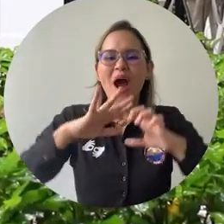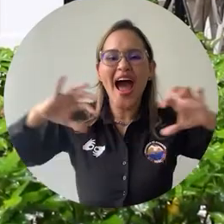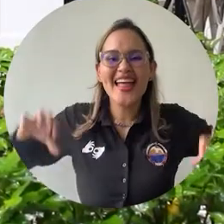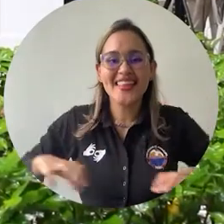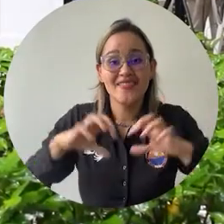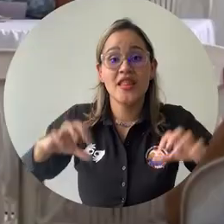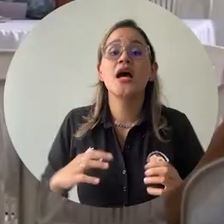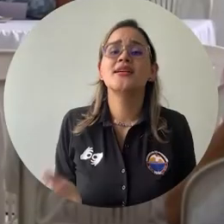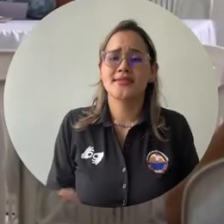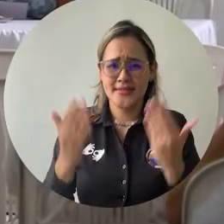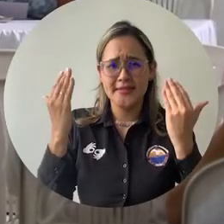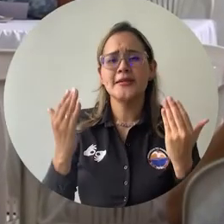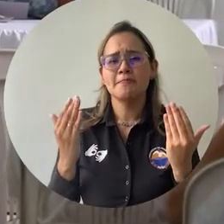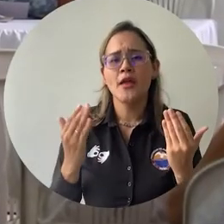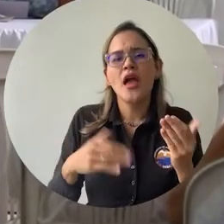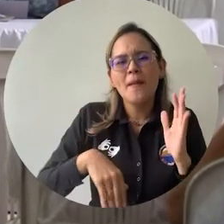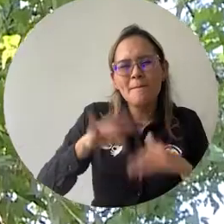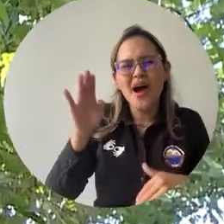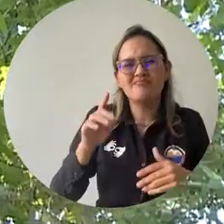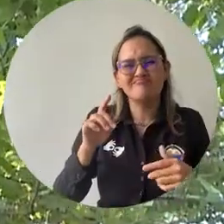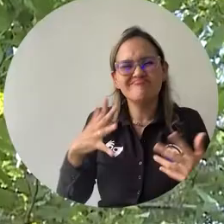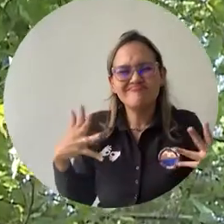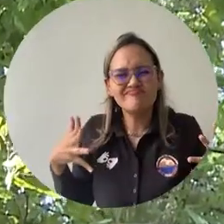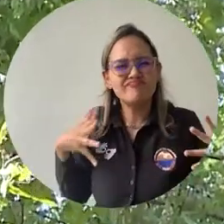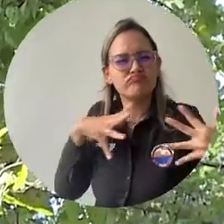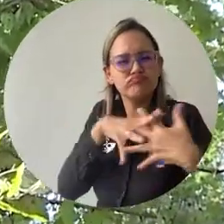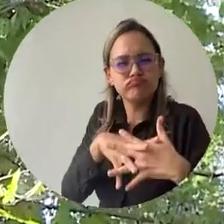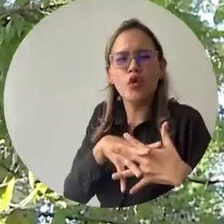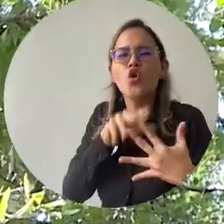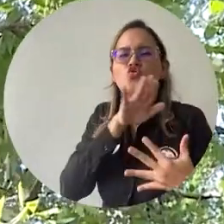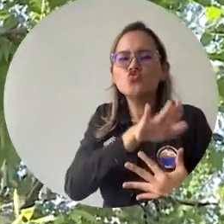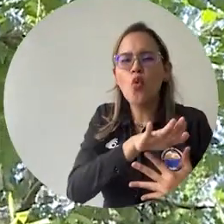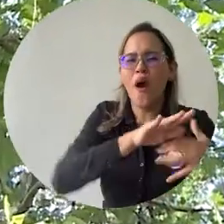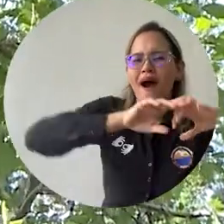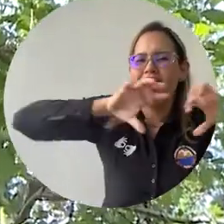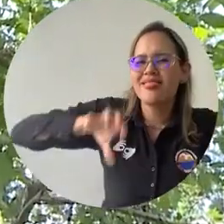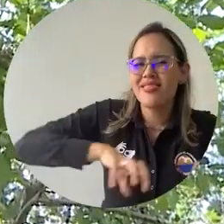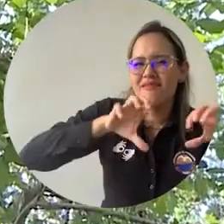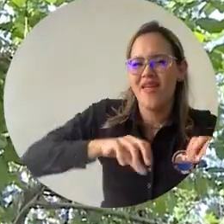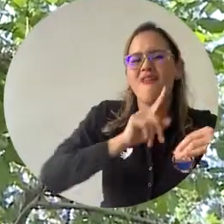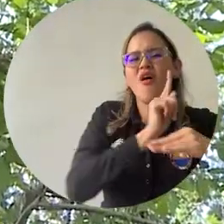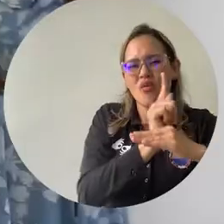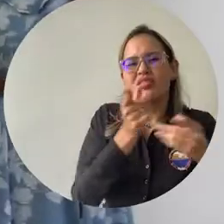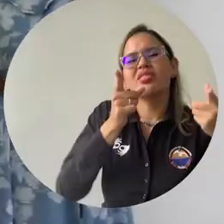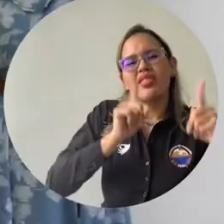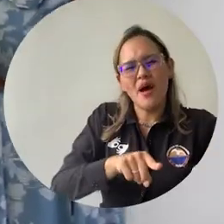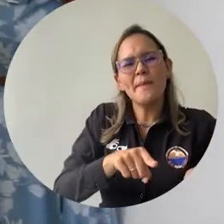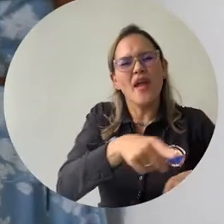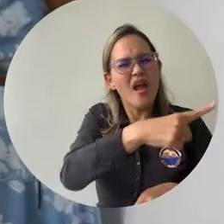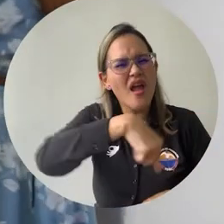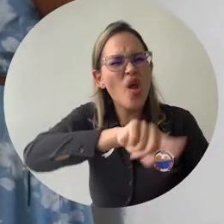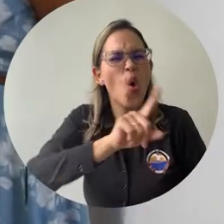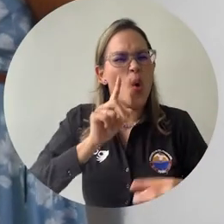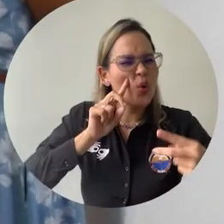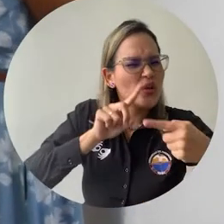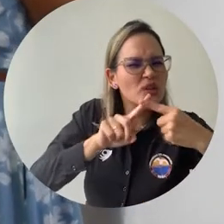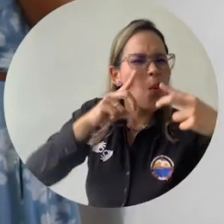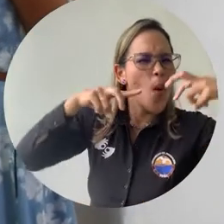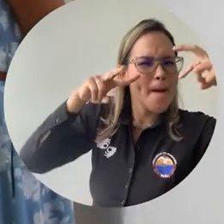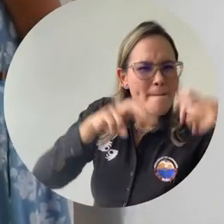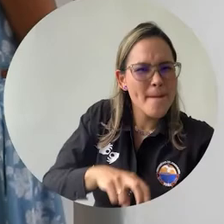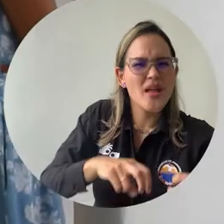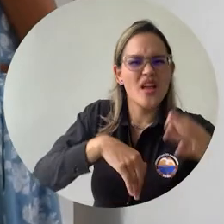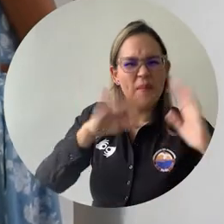actividad empalma de manera sincrónica con las actividades de conservación adelantadas por la facultad, que buscan seguir fortaleciendo la